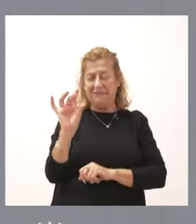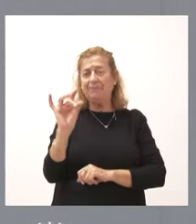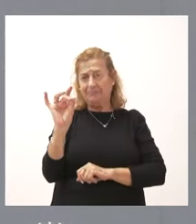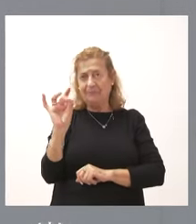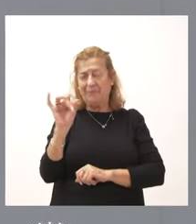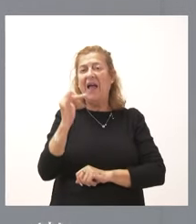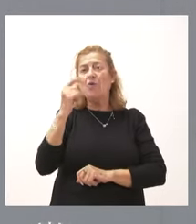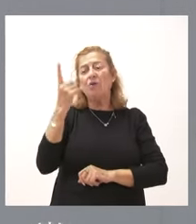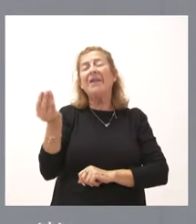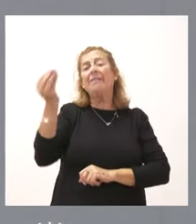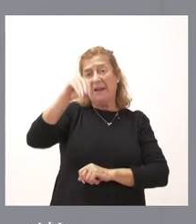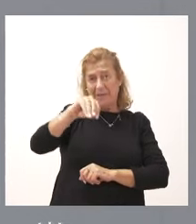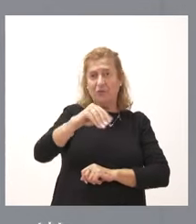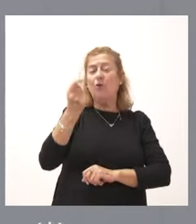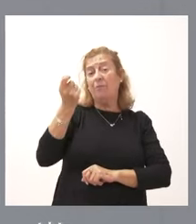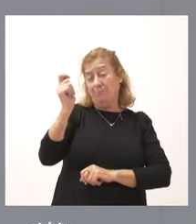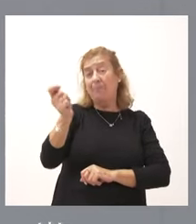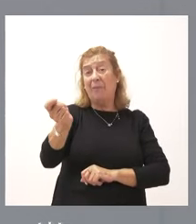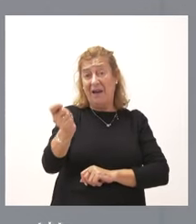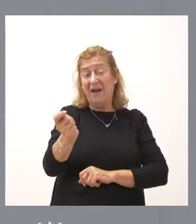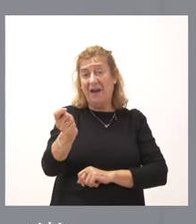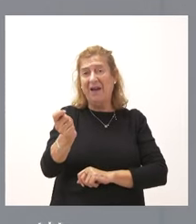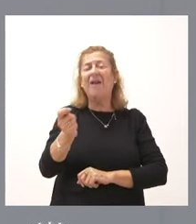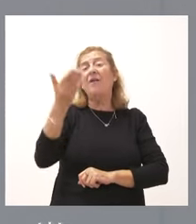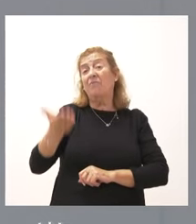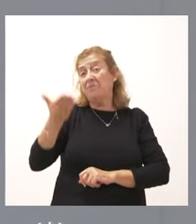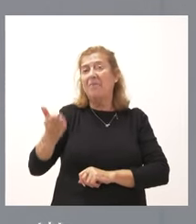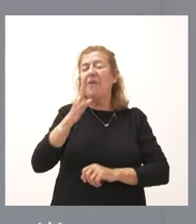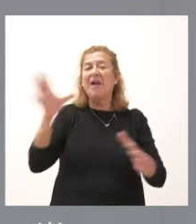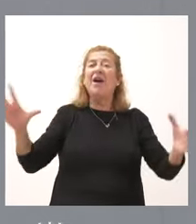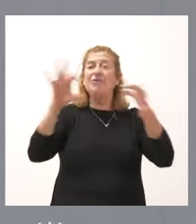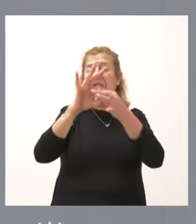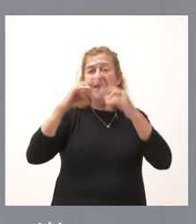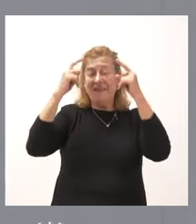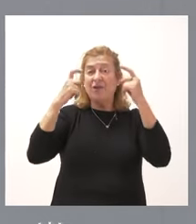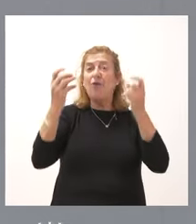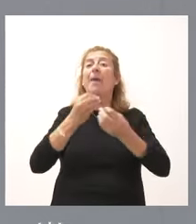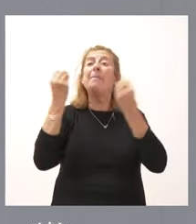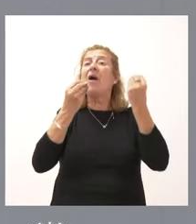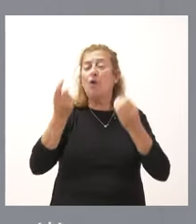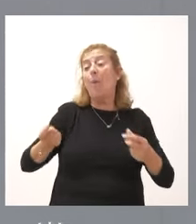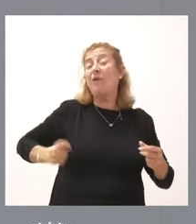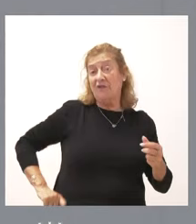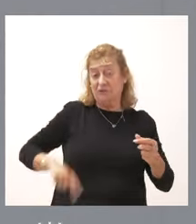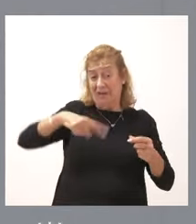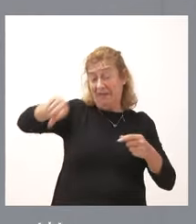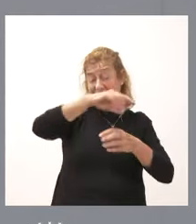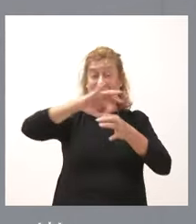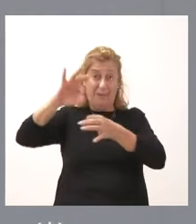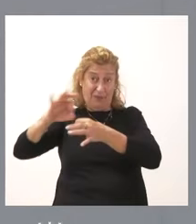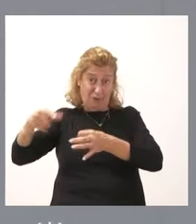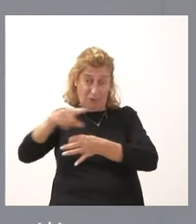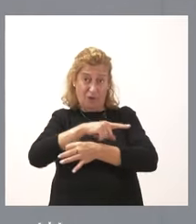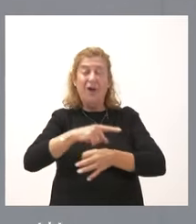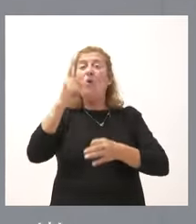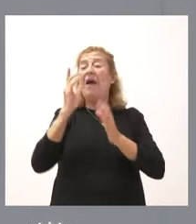sí. Hay un incremento del coste, fundamentalmente asociado al intento de mejora de la profesionalización del servicio. En